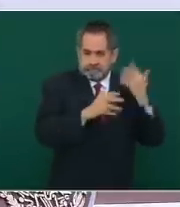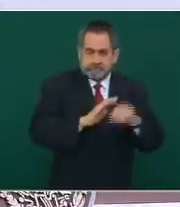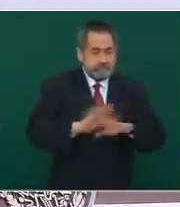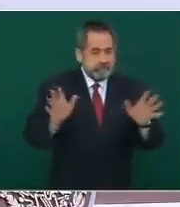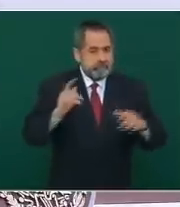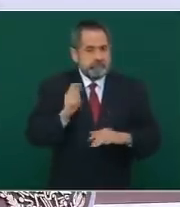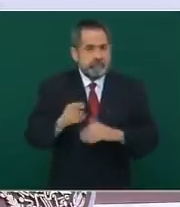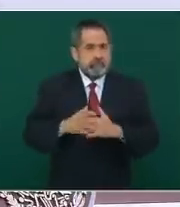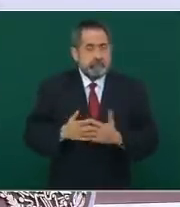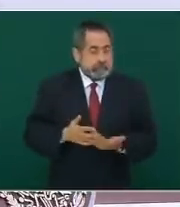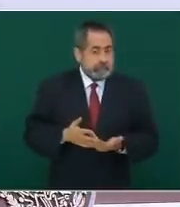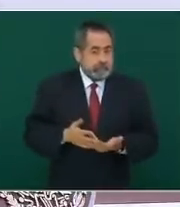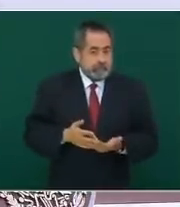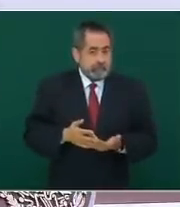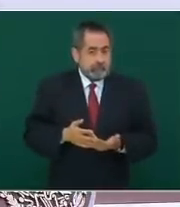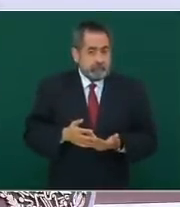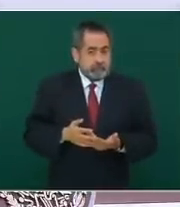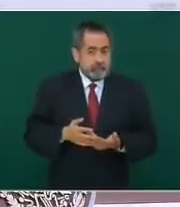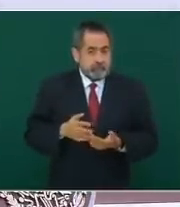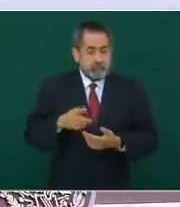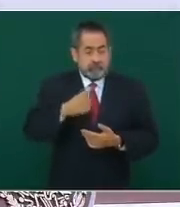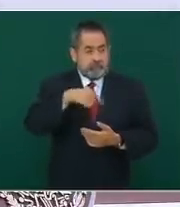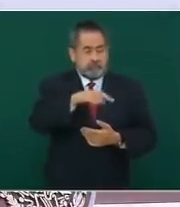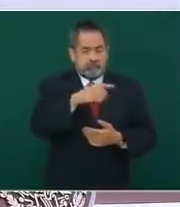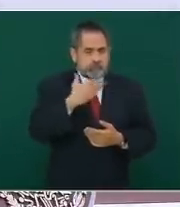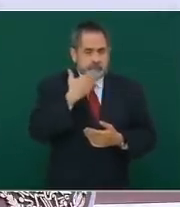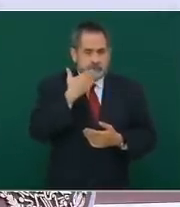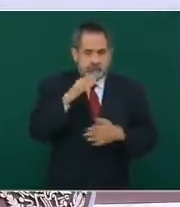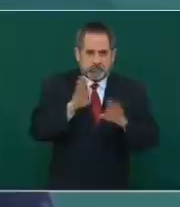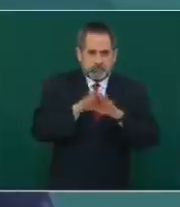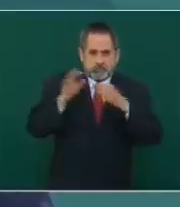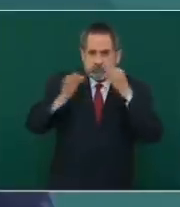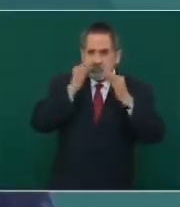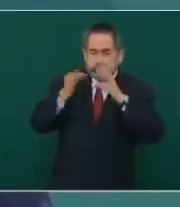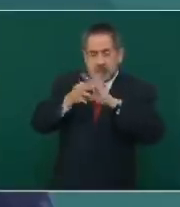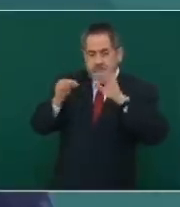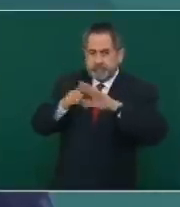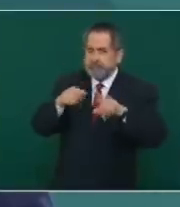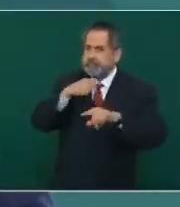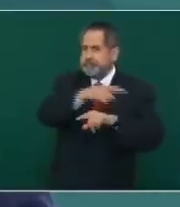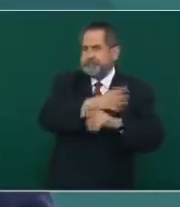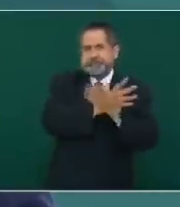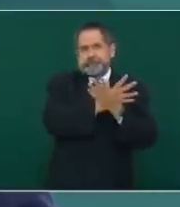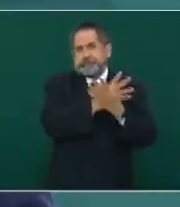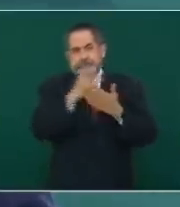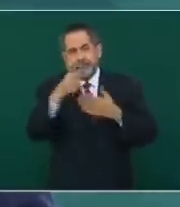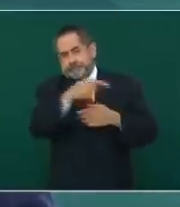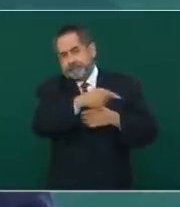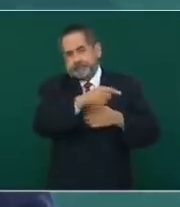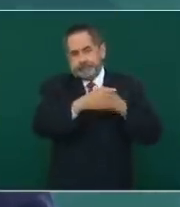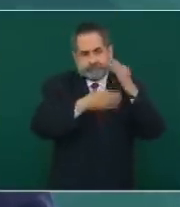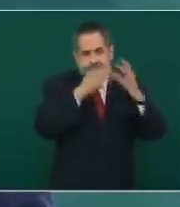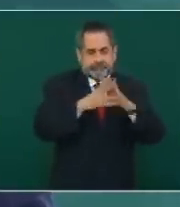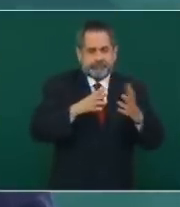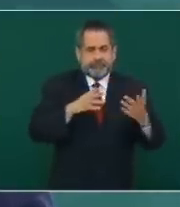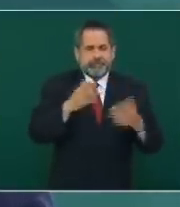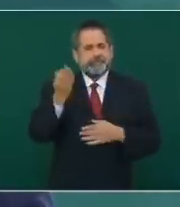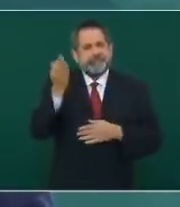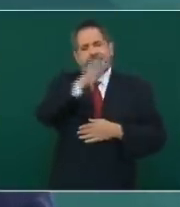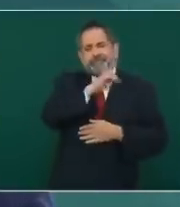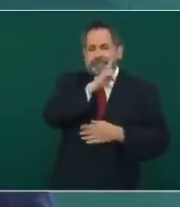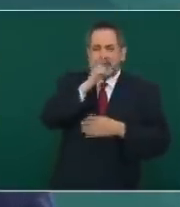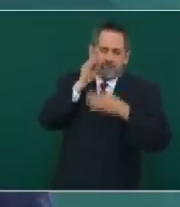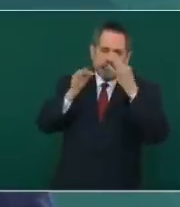Y aunque no muy bien manejada la nota, sobre todo en los fake news que